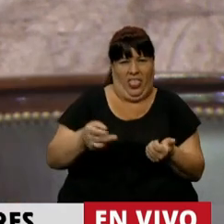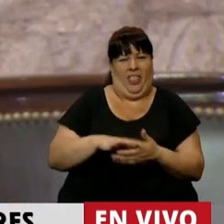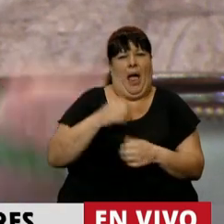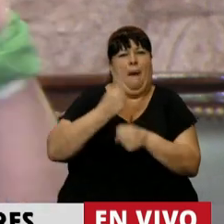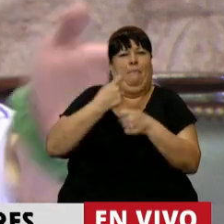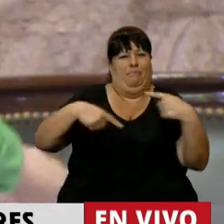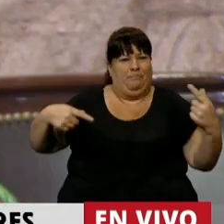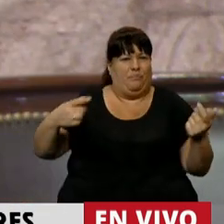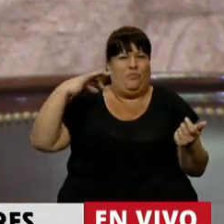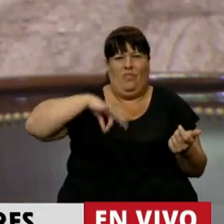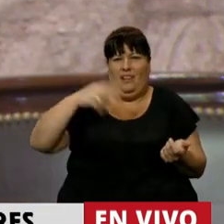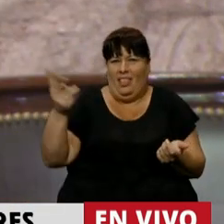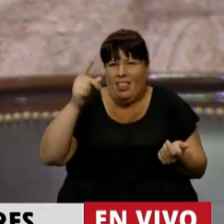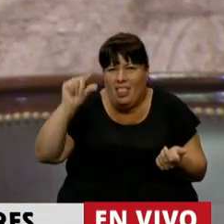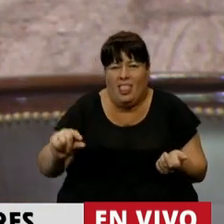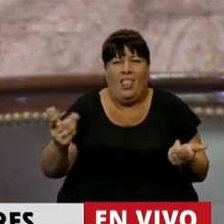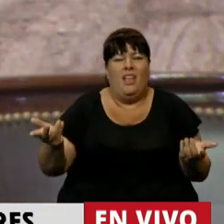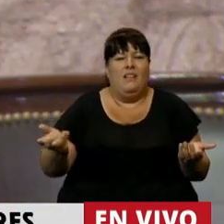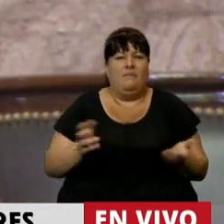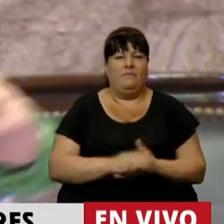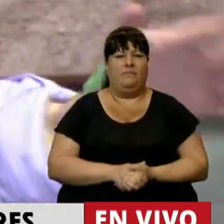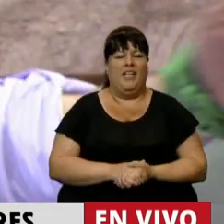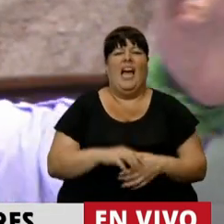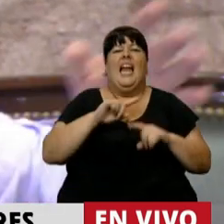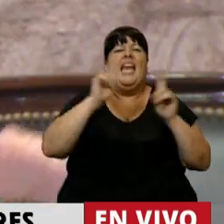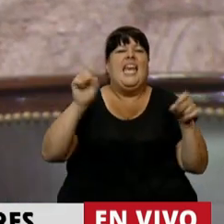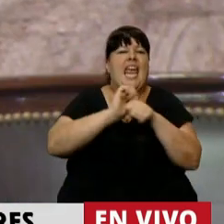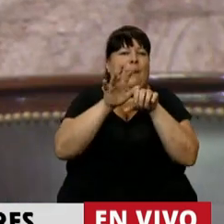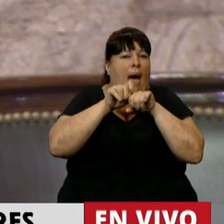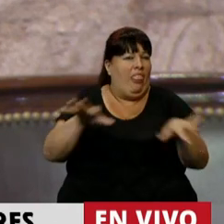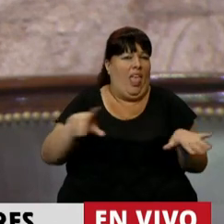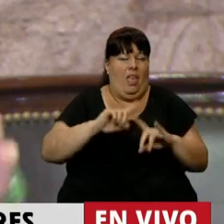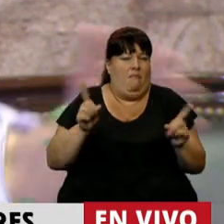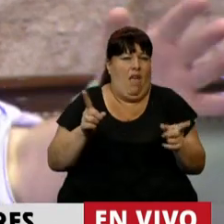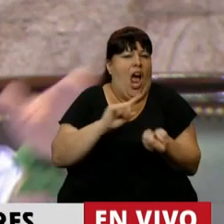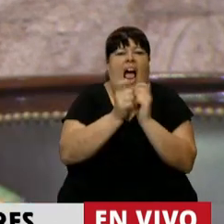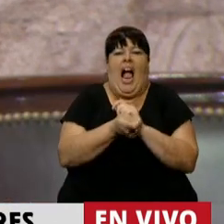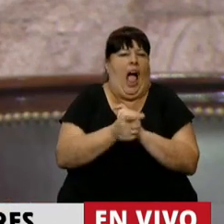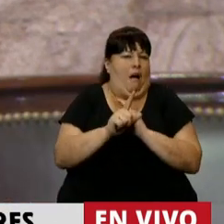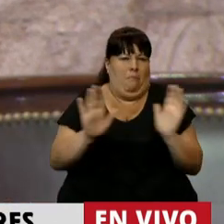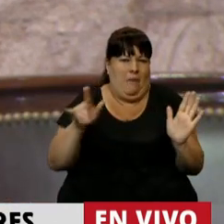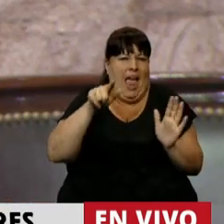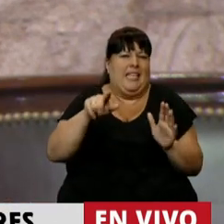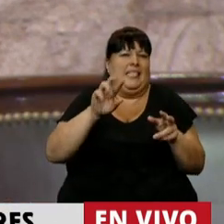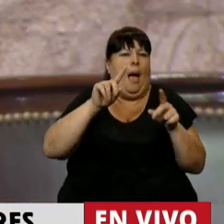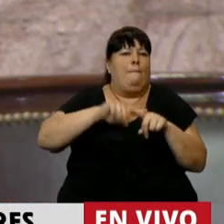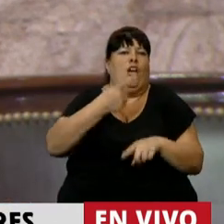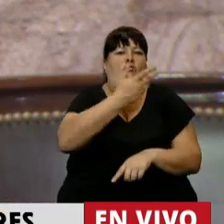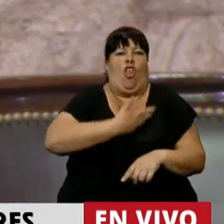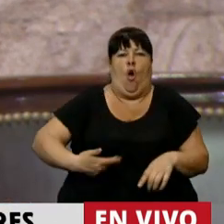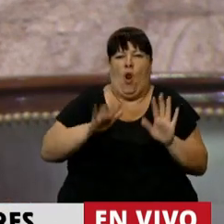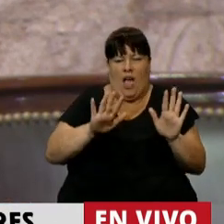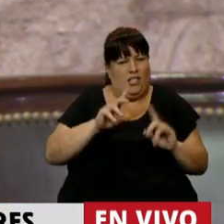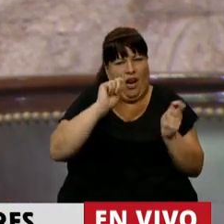pluriempleo, con bajísimos salarios. Ni siquiera la pandemia modificó esa política del gobierno,